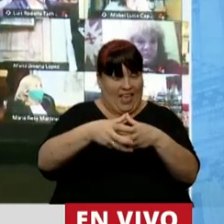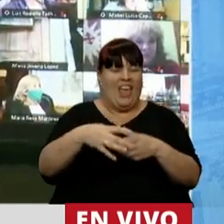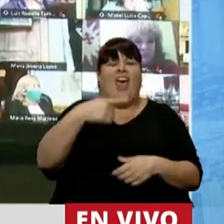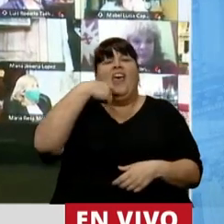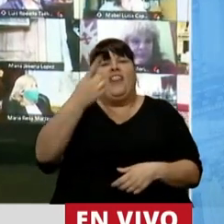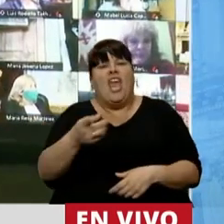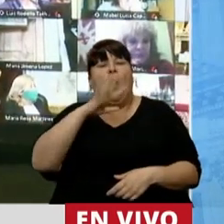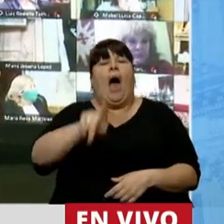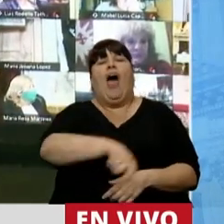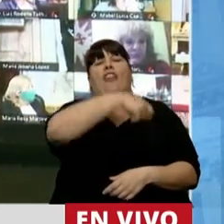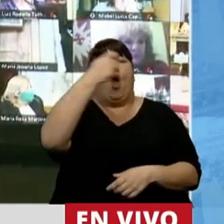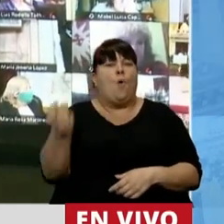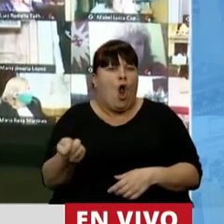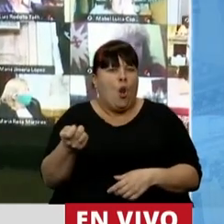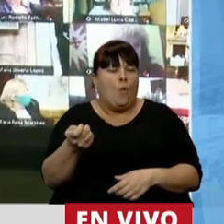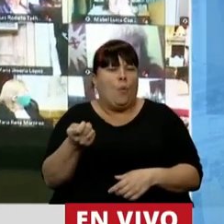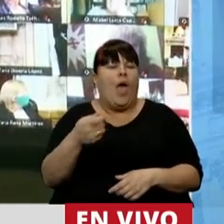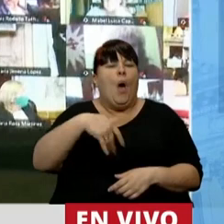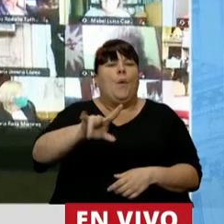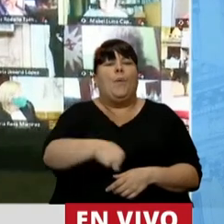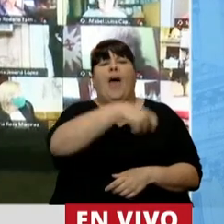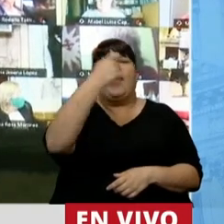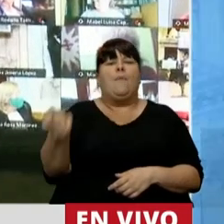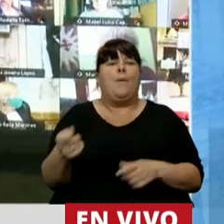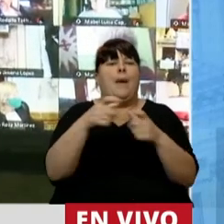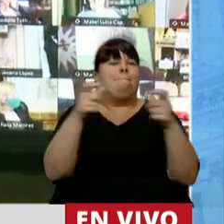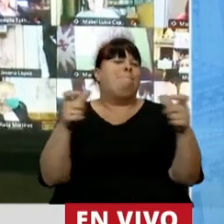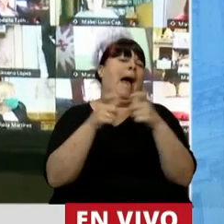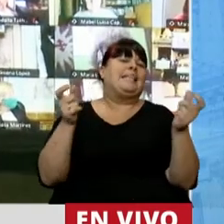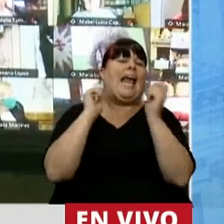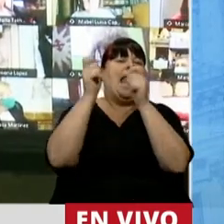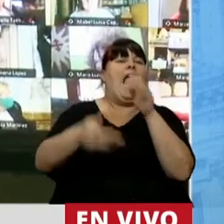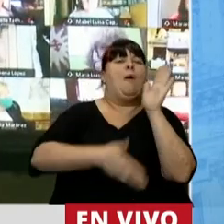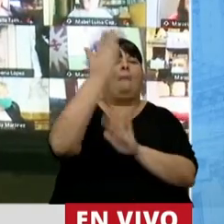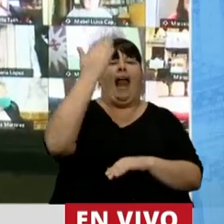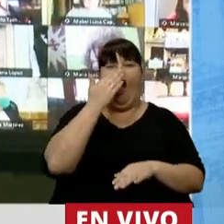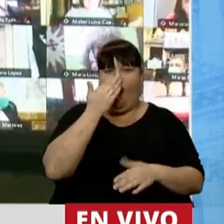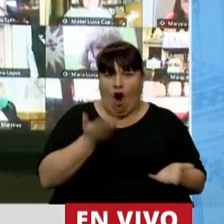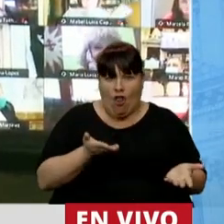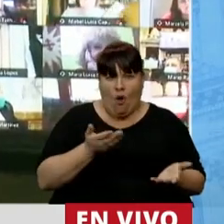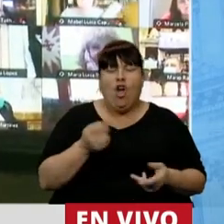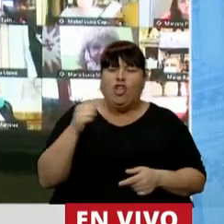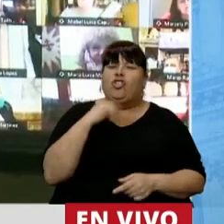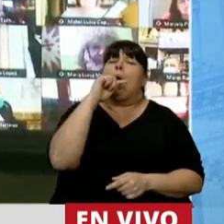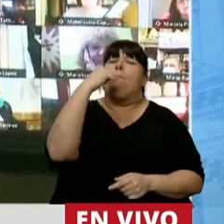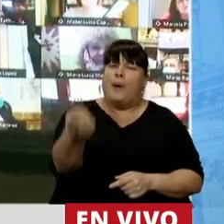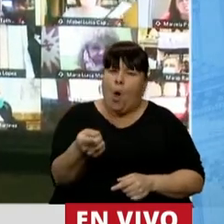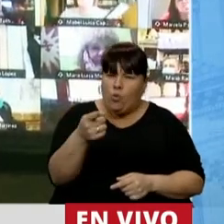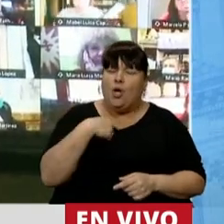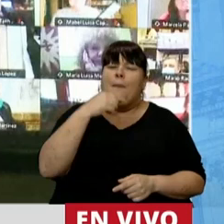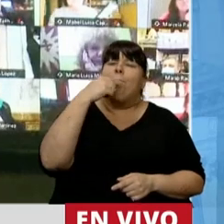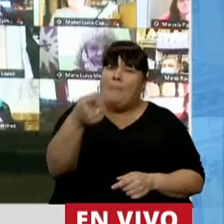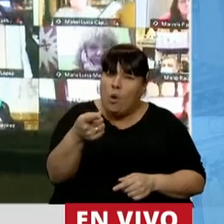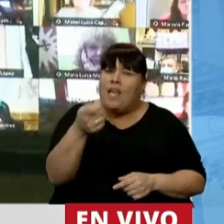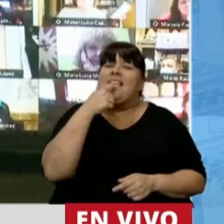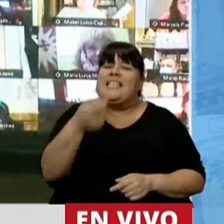decir que iba a devolver, que iba a devolver el pasaje que le dieron para ir a Córdoba. Y yo les pregunto, le